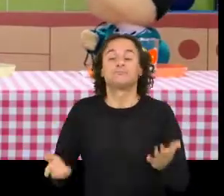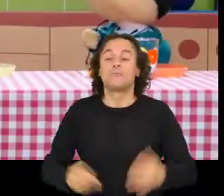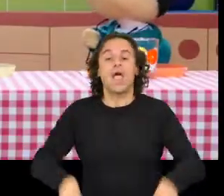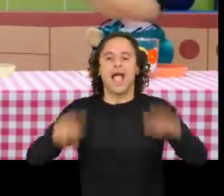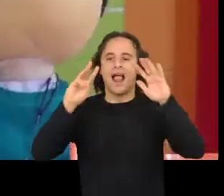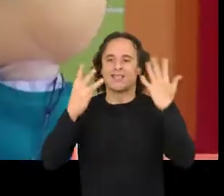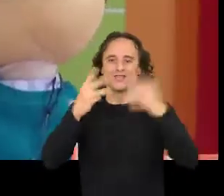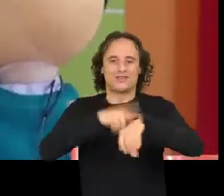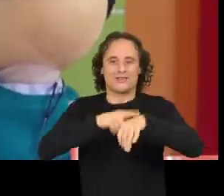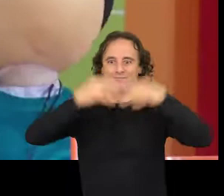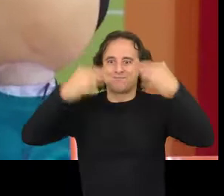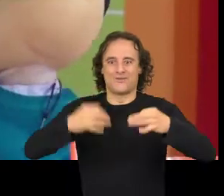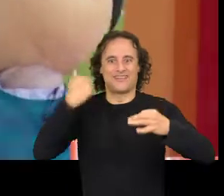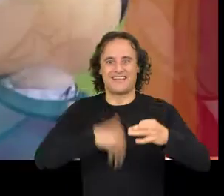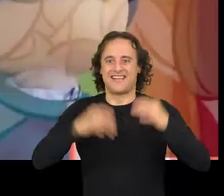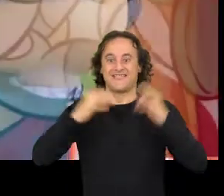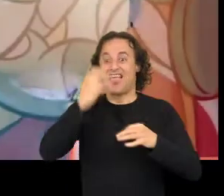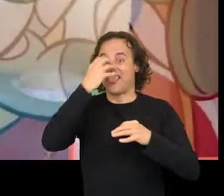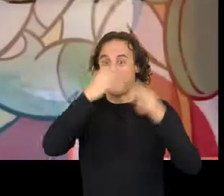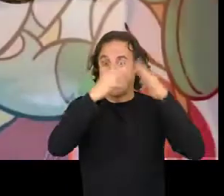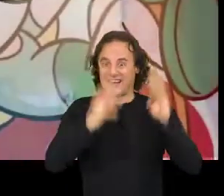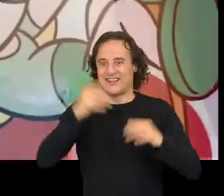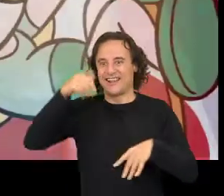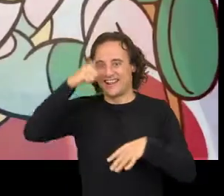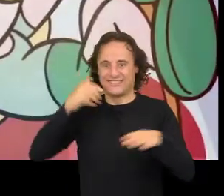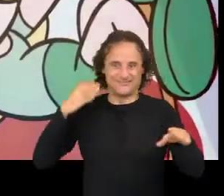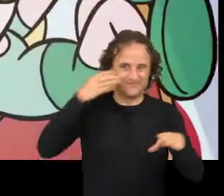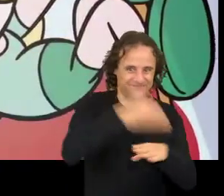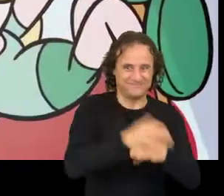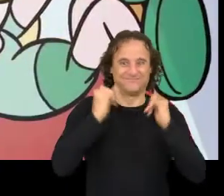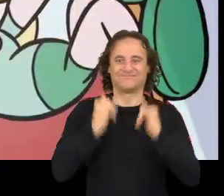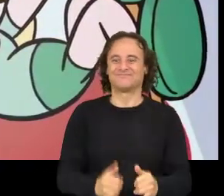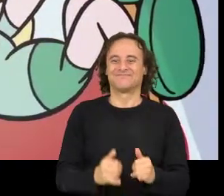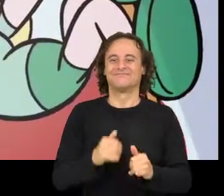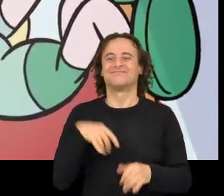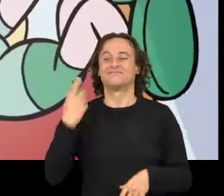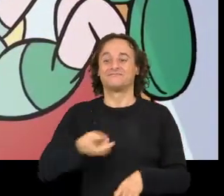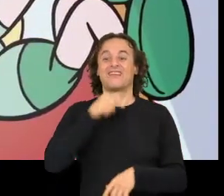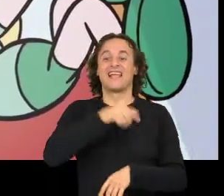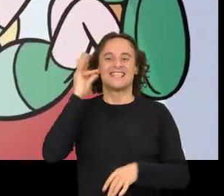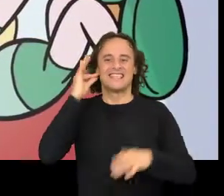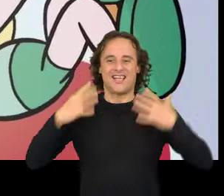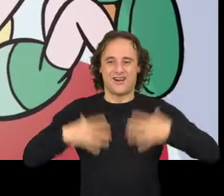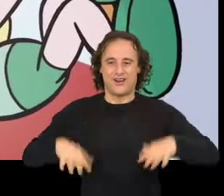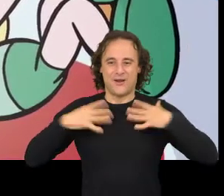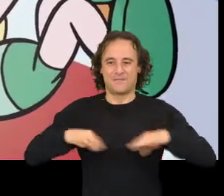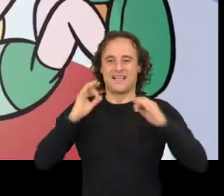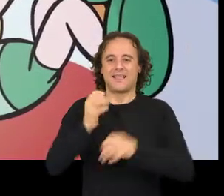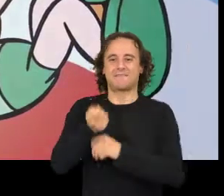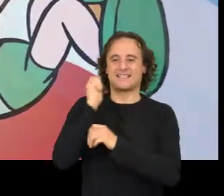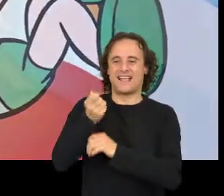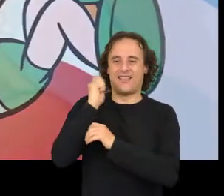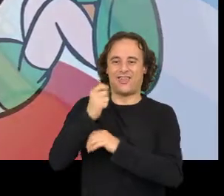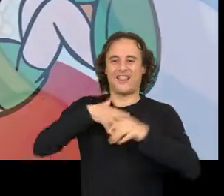A xoito en punto estaba o neno en un circo Ah, saiu vestida de pescadora E pusose a